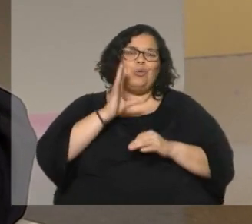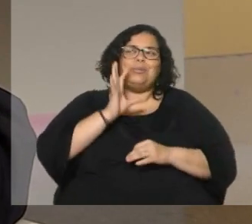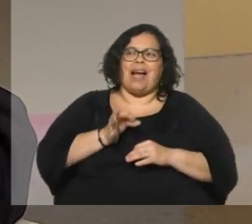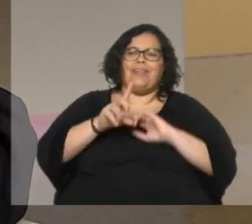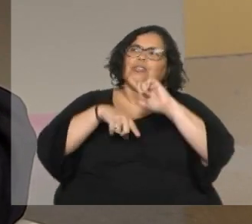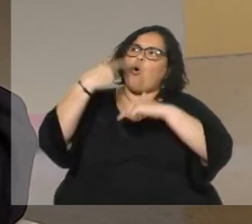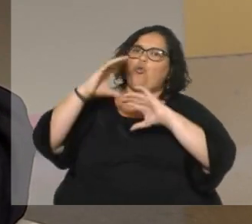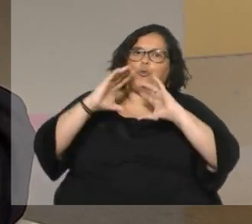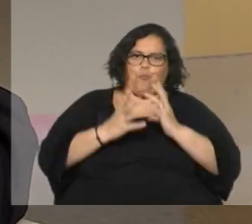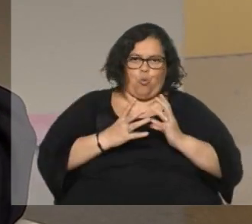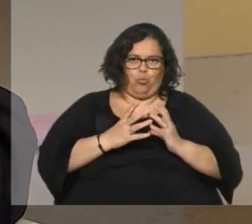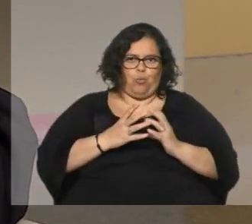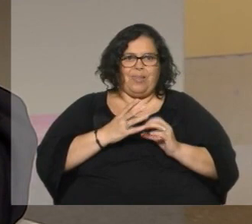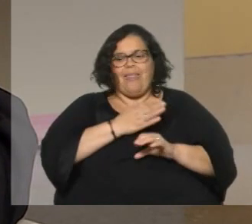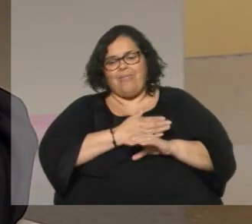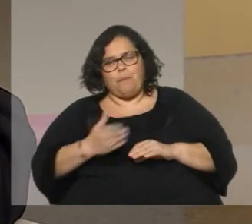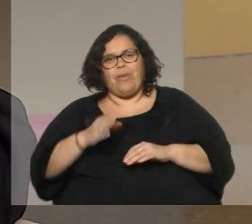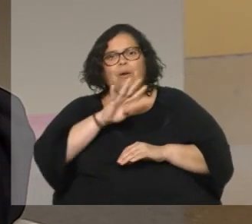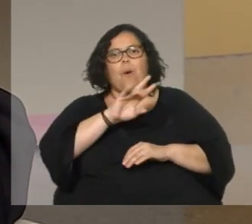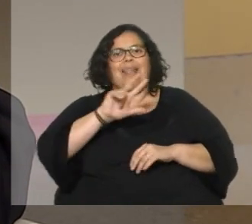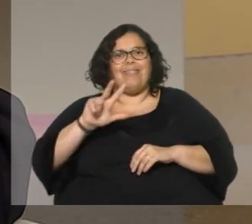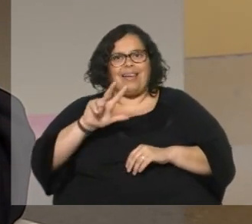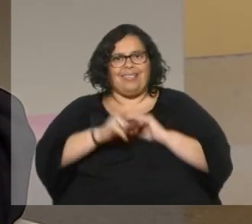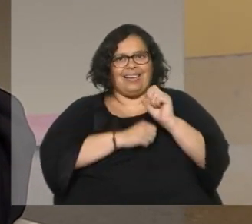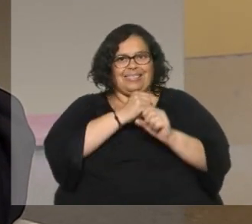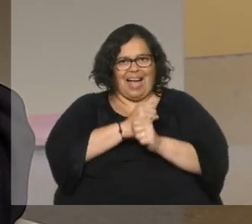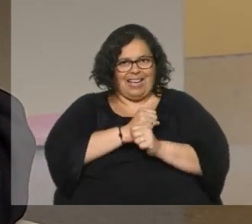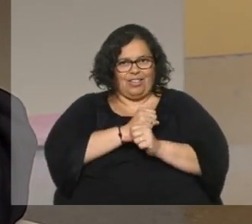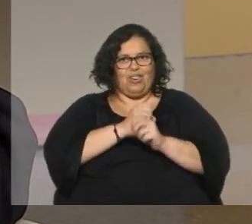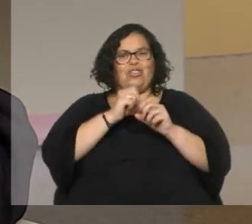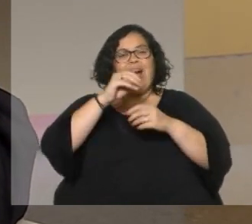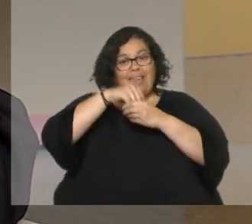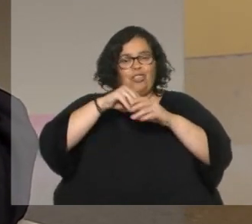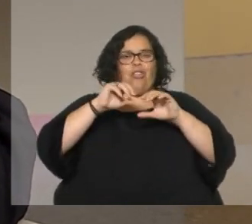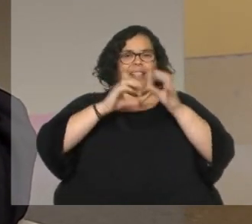hoy después de ya casi 43 años en el teatro circular donde todavía me soportan